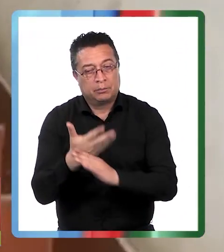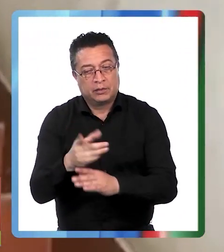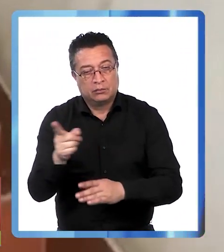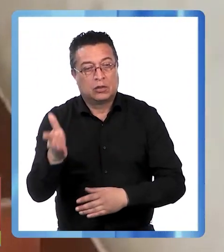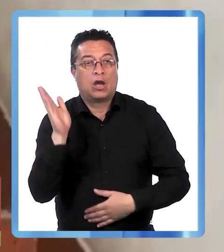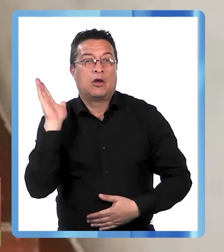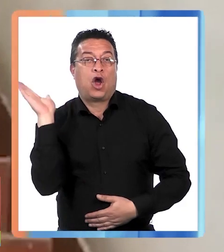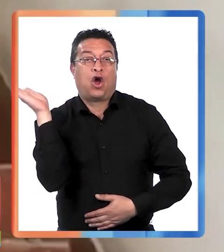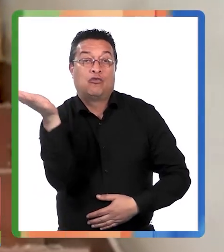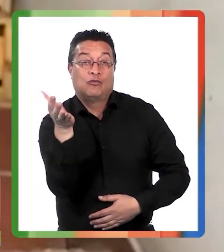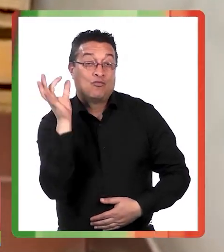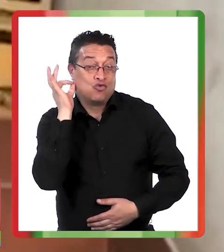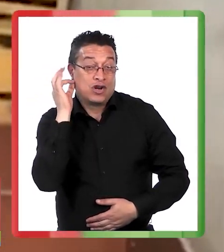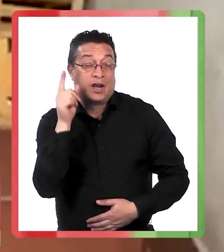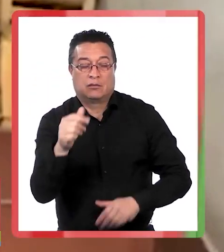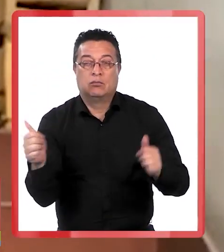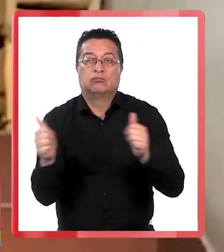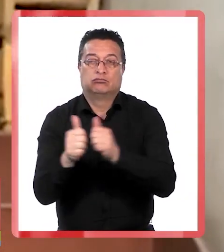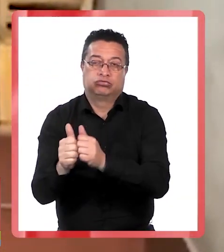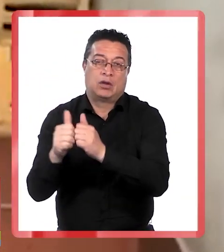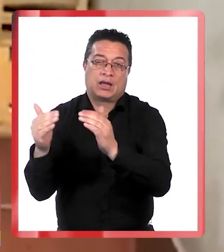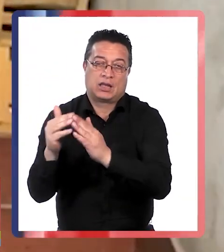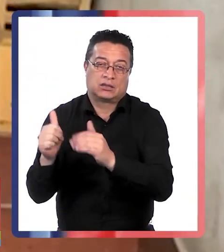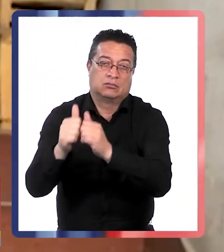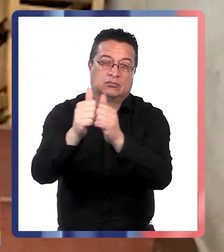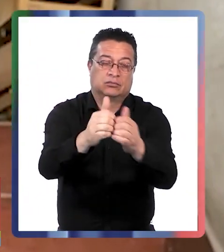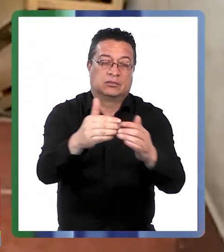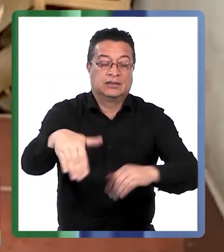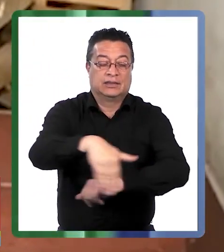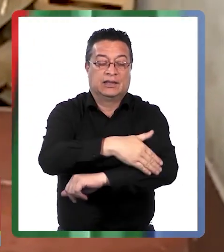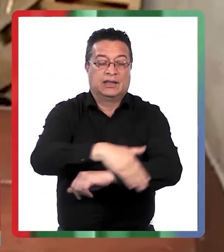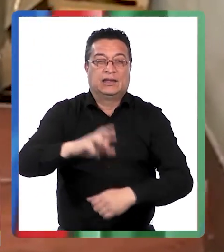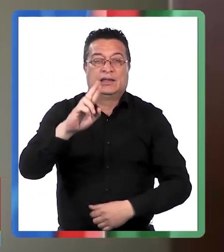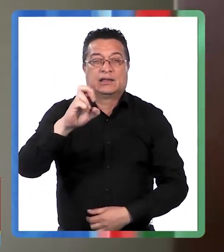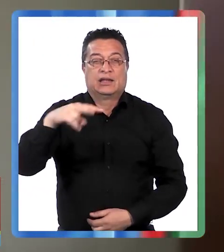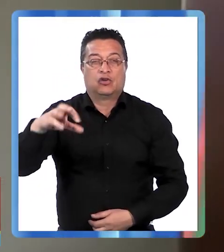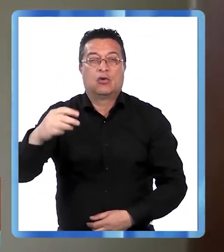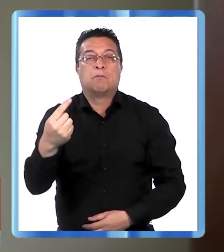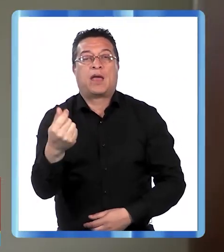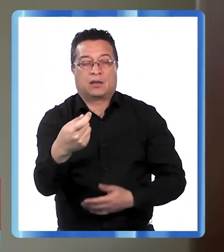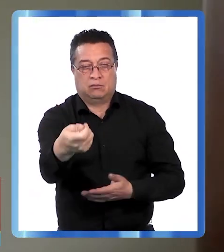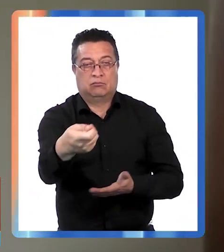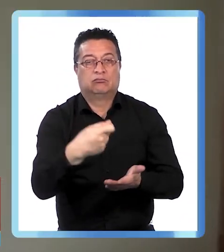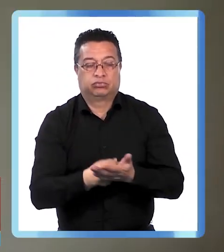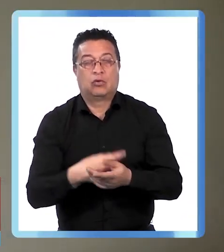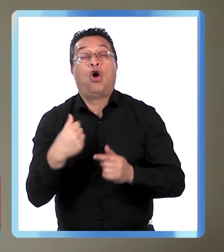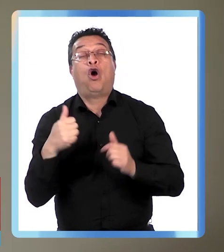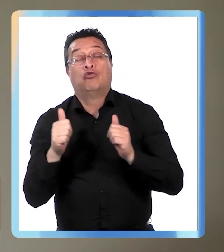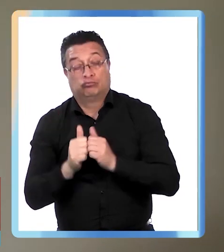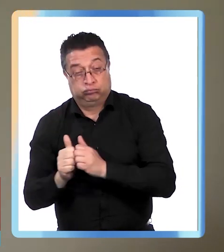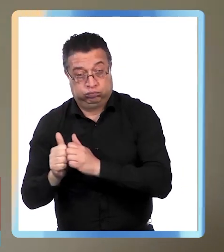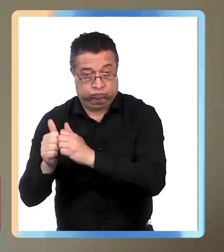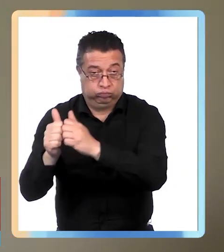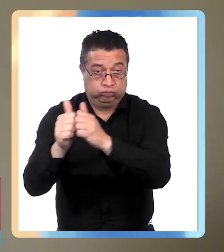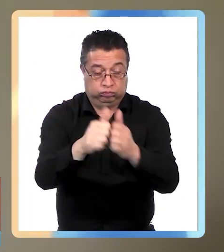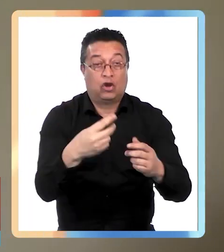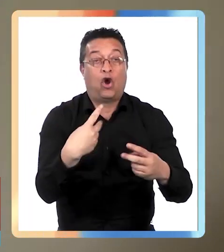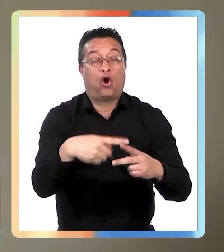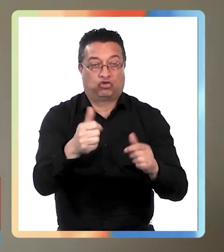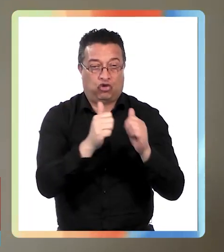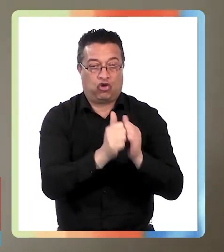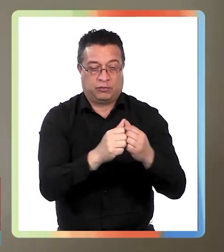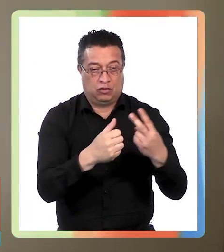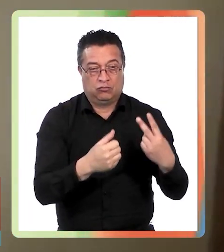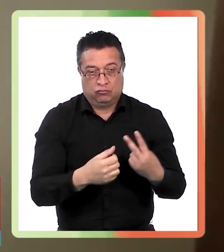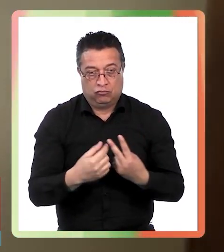esto le pidió a una garzona que lo acompañara hasta su domicilio en calle Rengo para buscar el dinero la garzona fue en compañía de